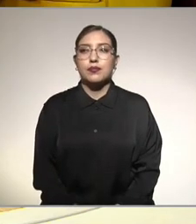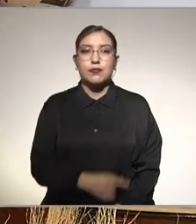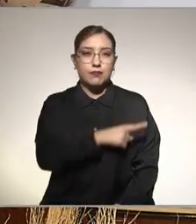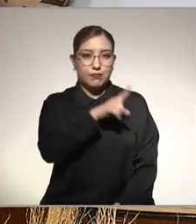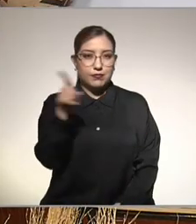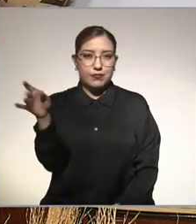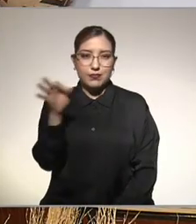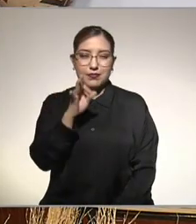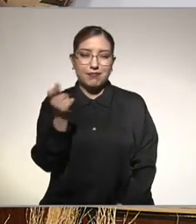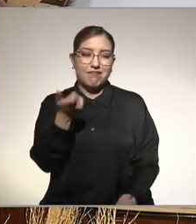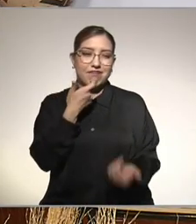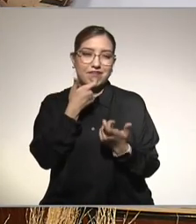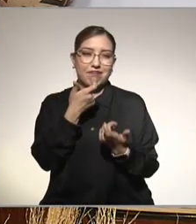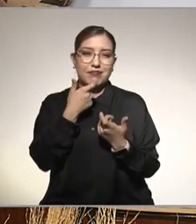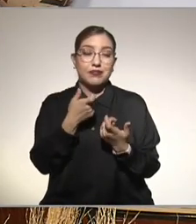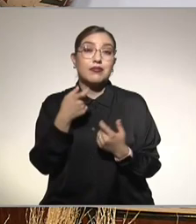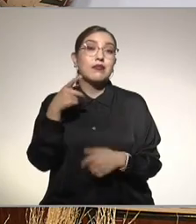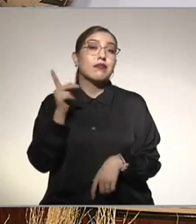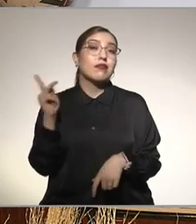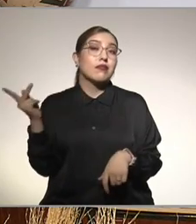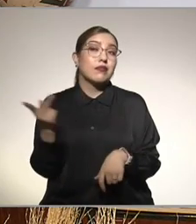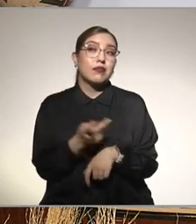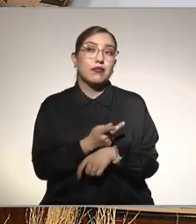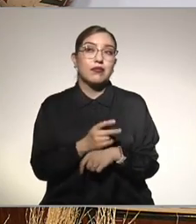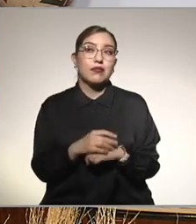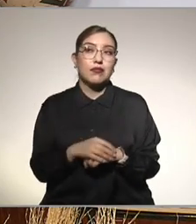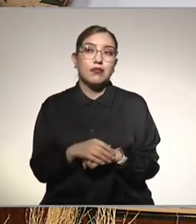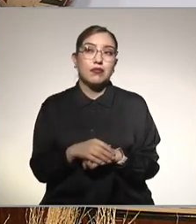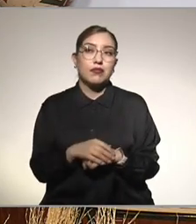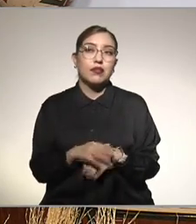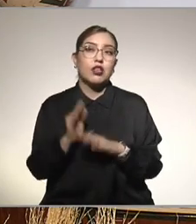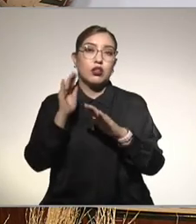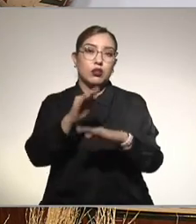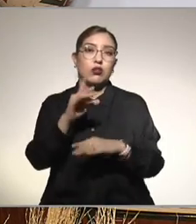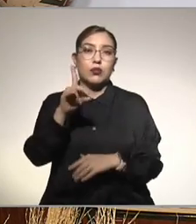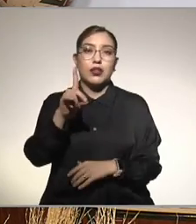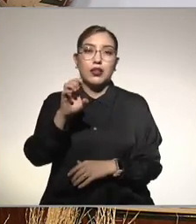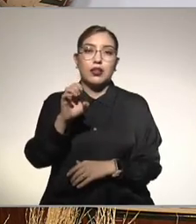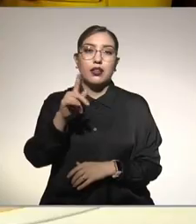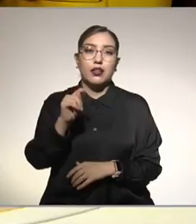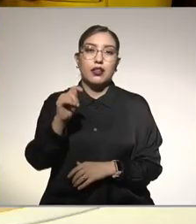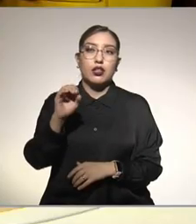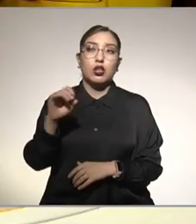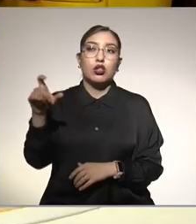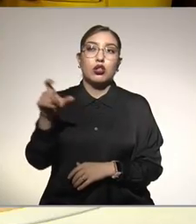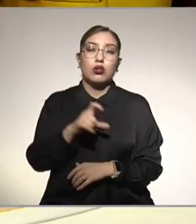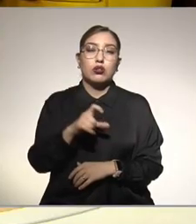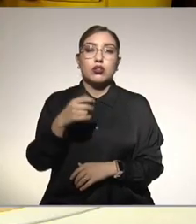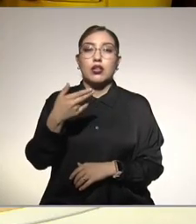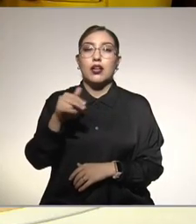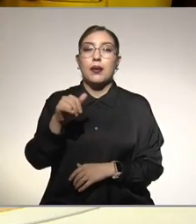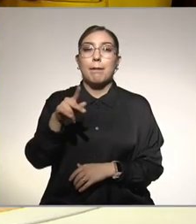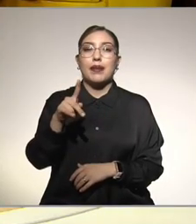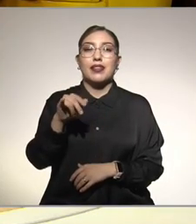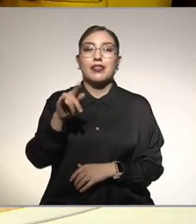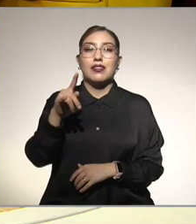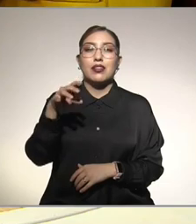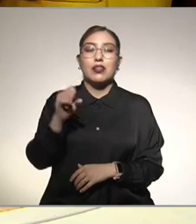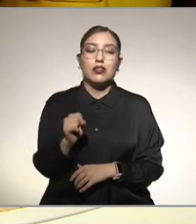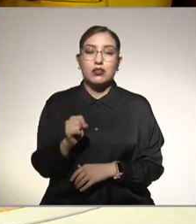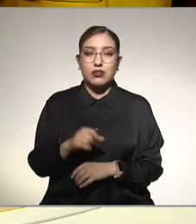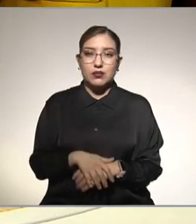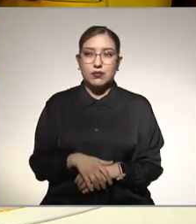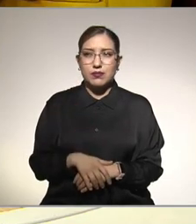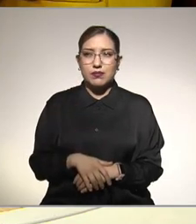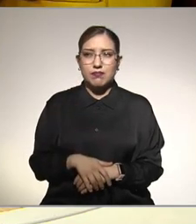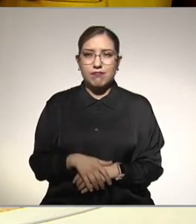reír ahorita que lo pregunte que hay de todos estos detox que están de moda hepáticos que yo les digo el New England Journal of